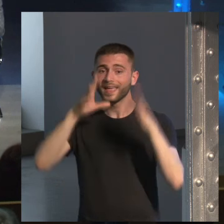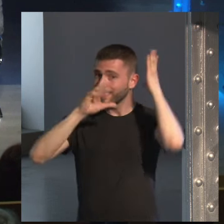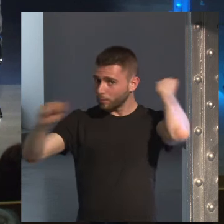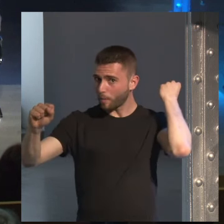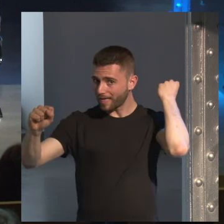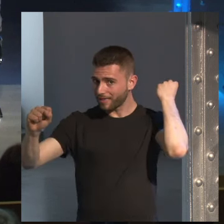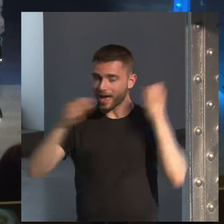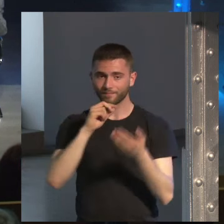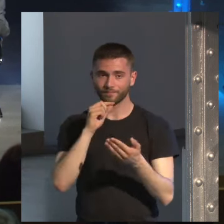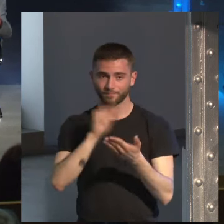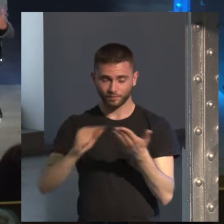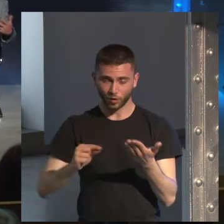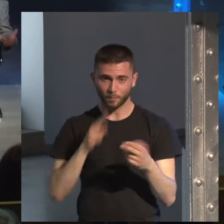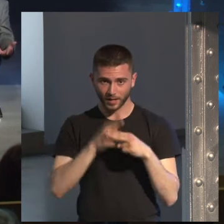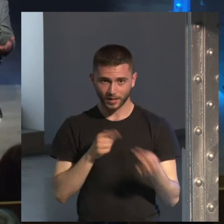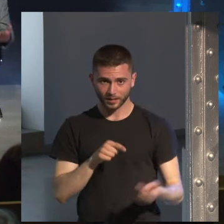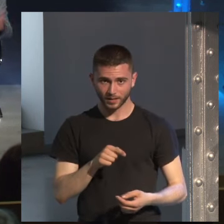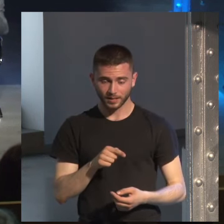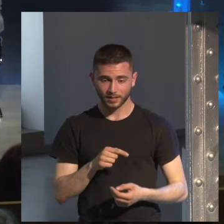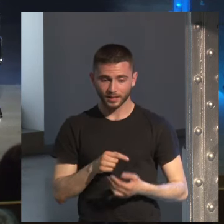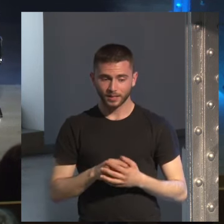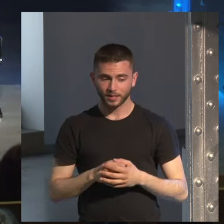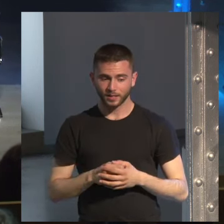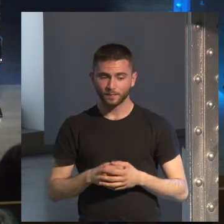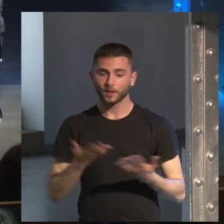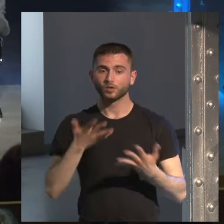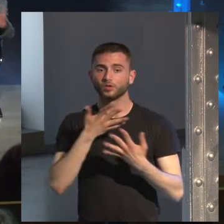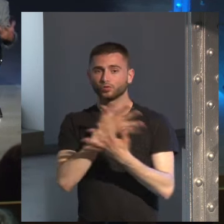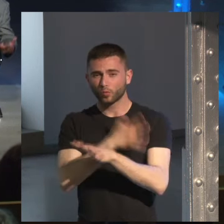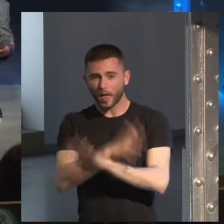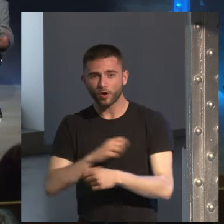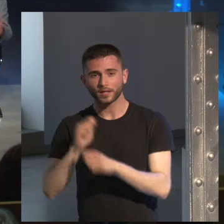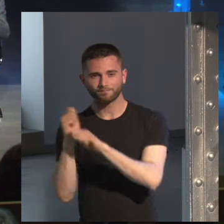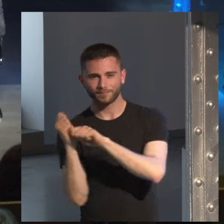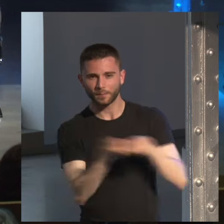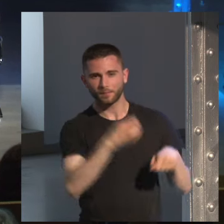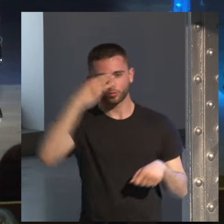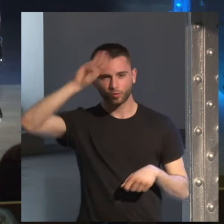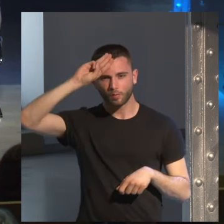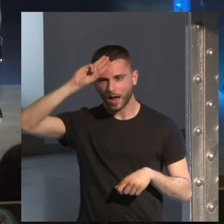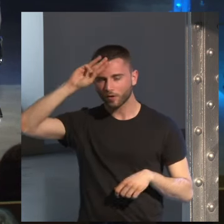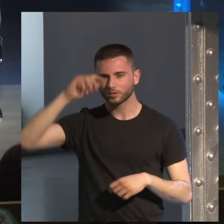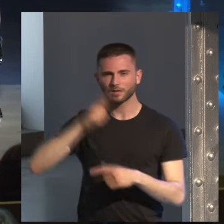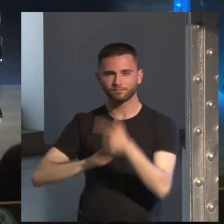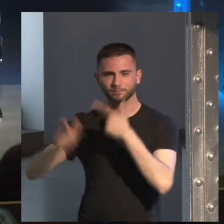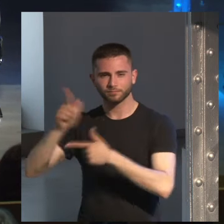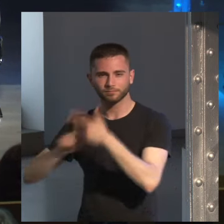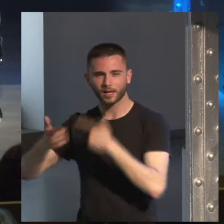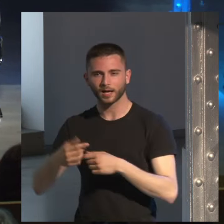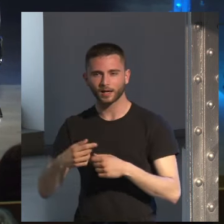Cuba y lo que podía significar eh en la relación de los jugadores de béisbol cubano que van a los circuitos profesionales y tal